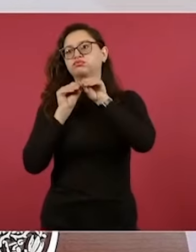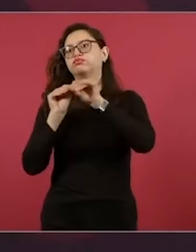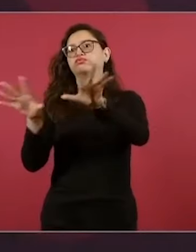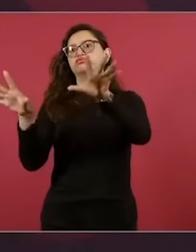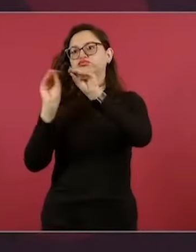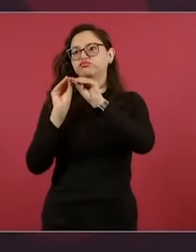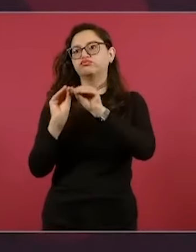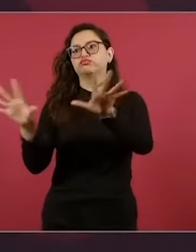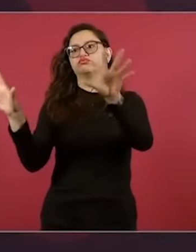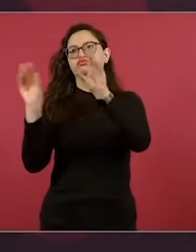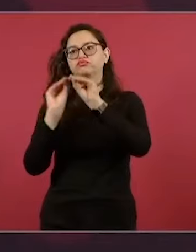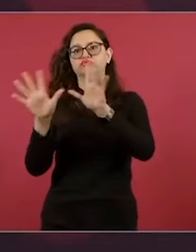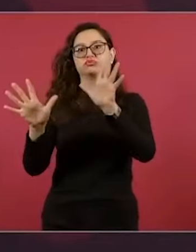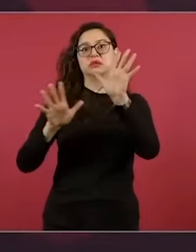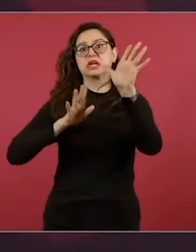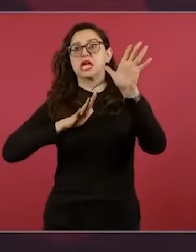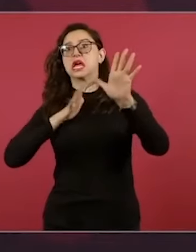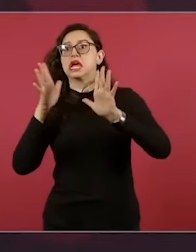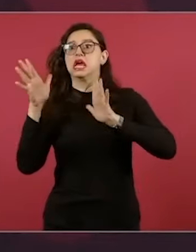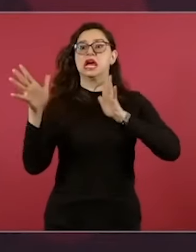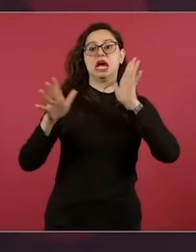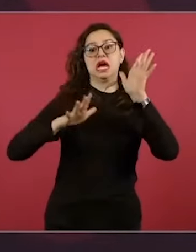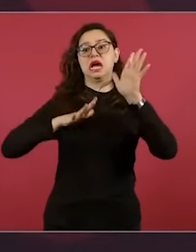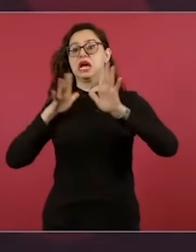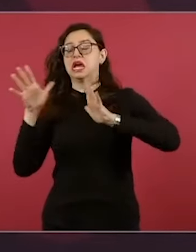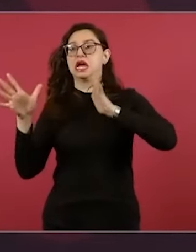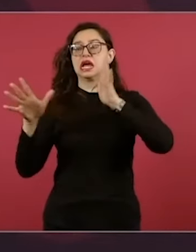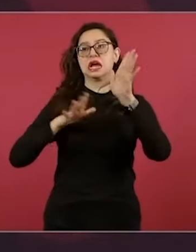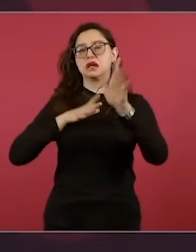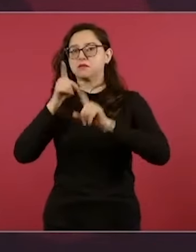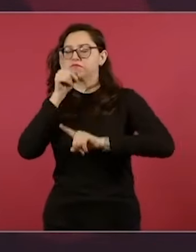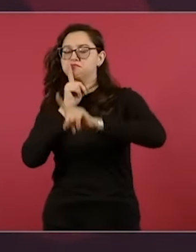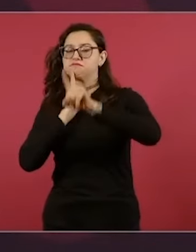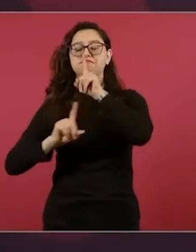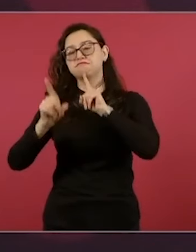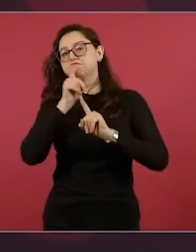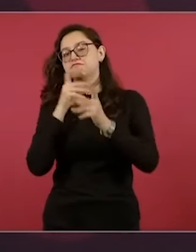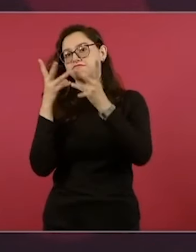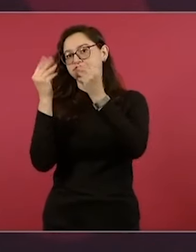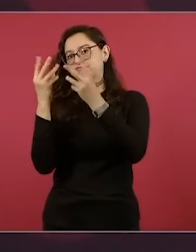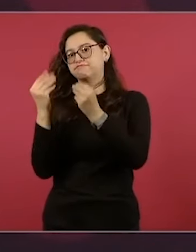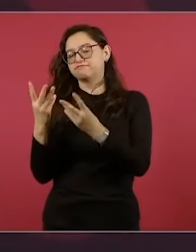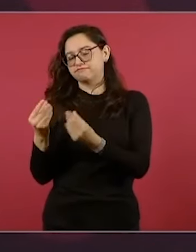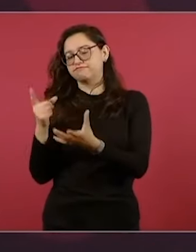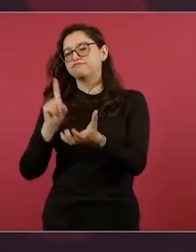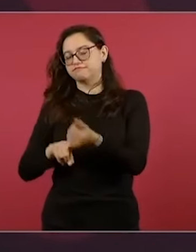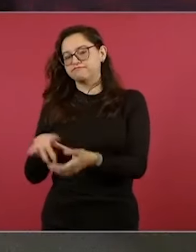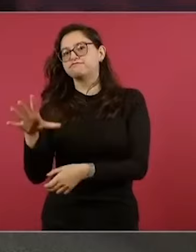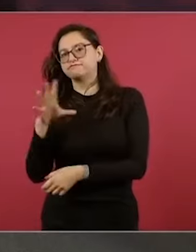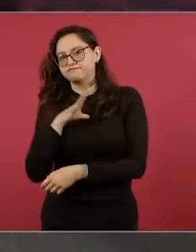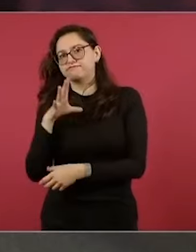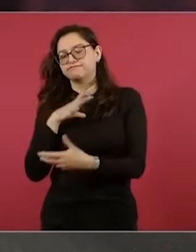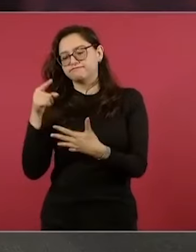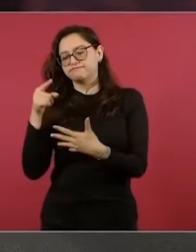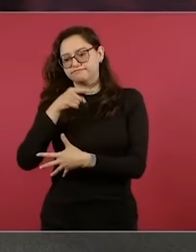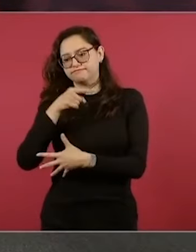conservadurismo y redes sociales tienen el tema de Sinaloa, del expresidente Ernesto Zedillo y ahora los señalamientos de Género García Luna en su contra. Criticó